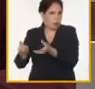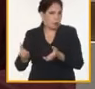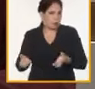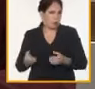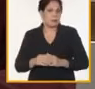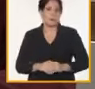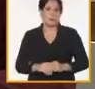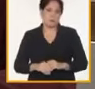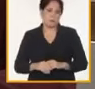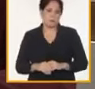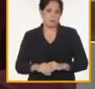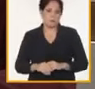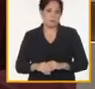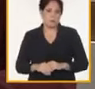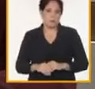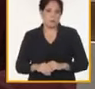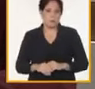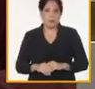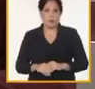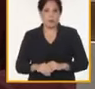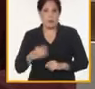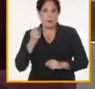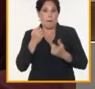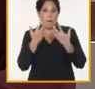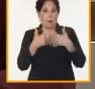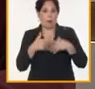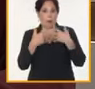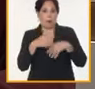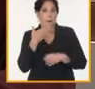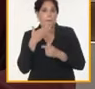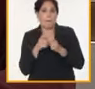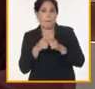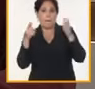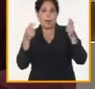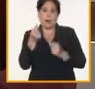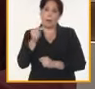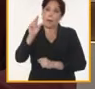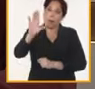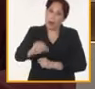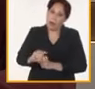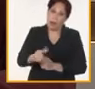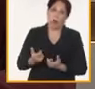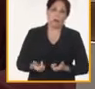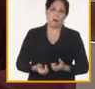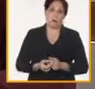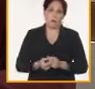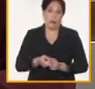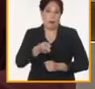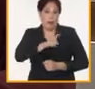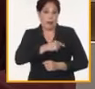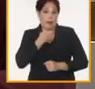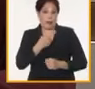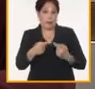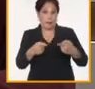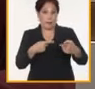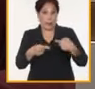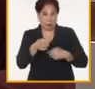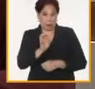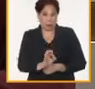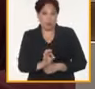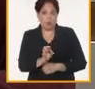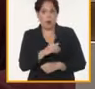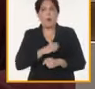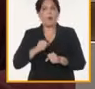impactar en los precios si crecen los niveles productivos porque como ayer decíamos aquí en el pleno en que